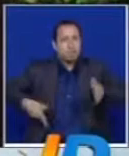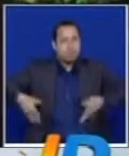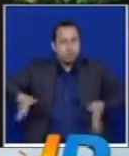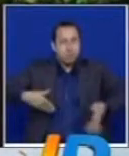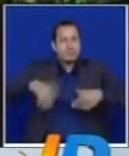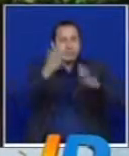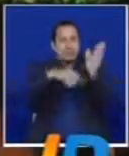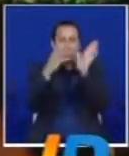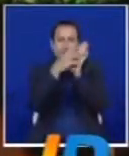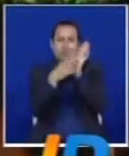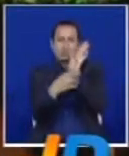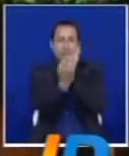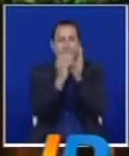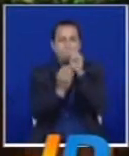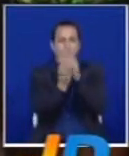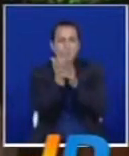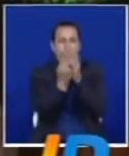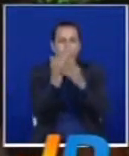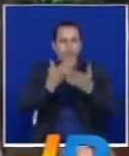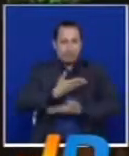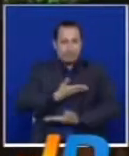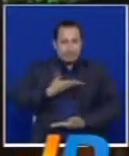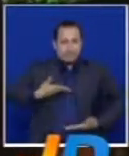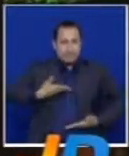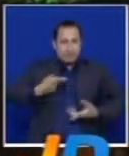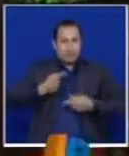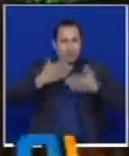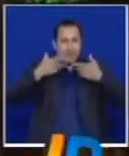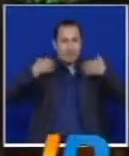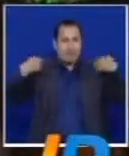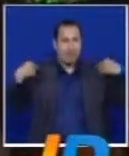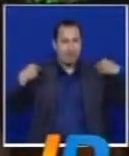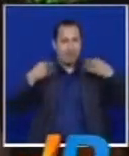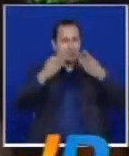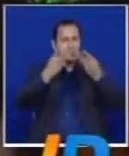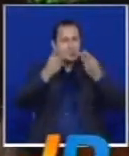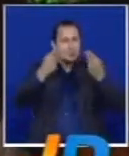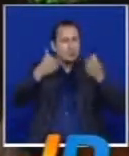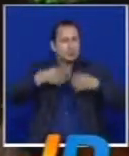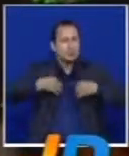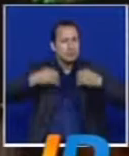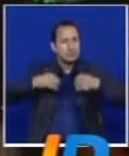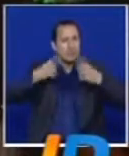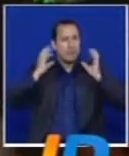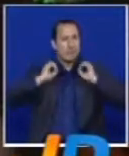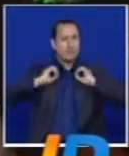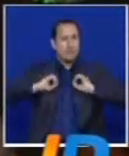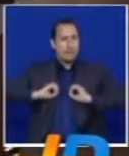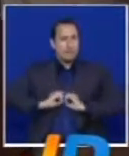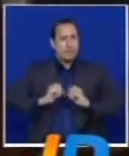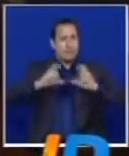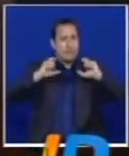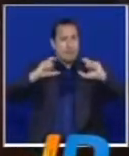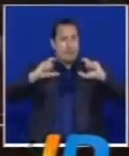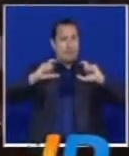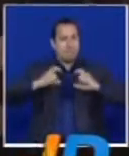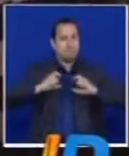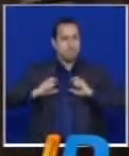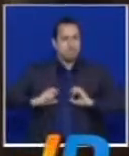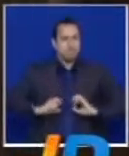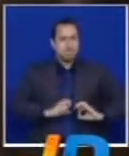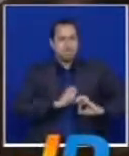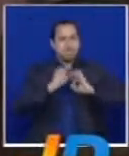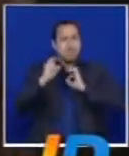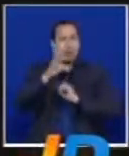estampados de flores, blusas anchas arriba de seda y collares bien grandes. En moda para hombres